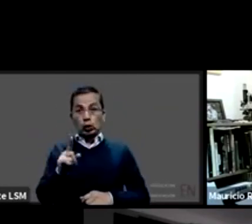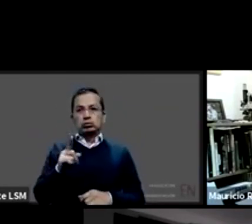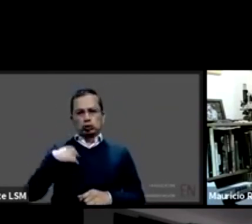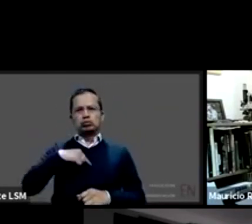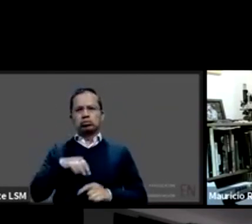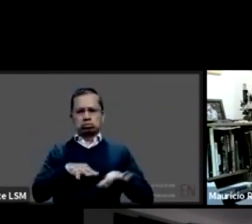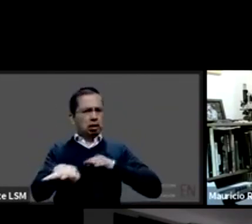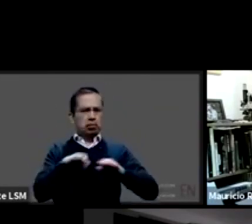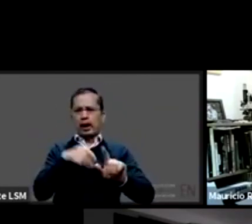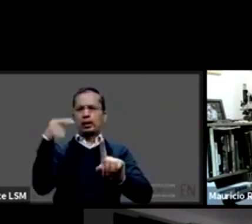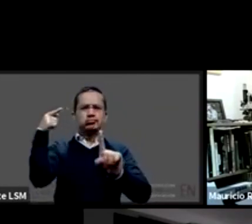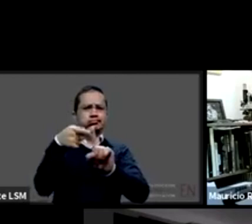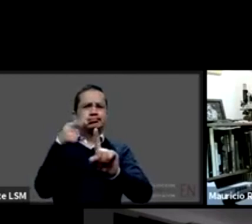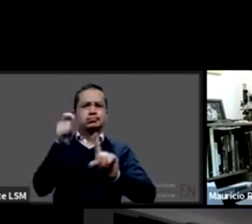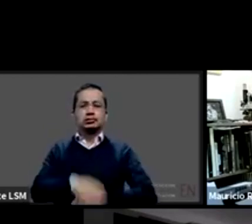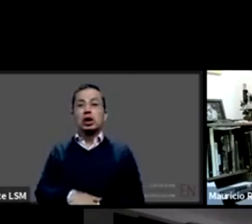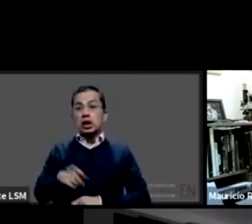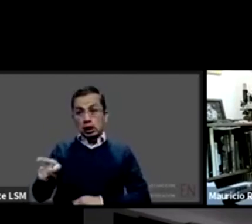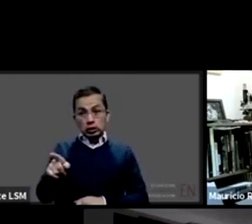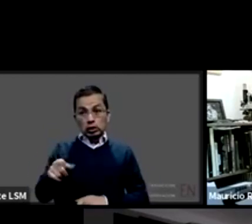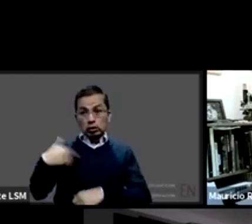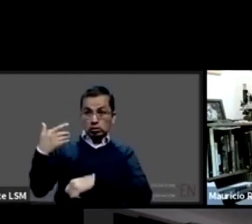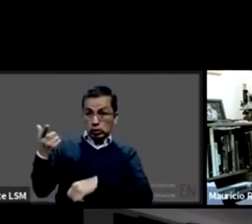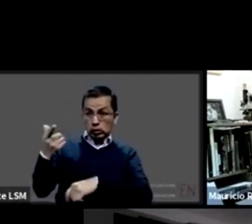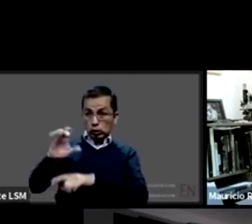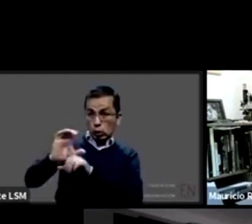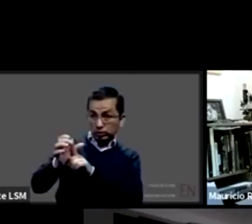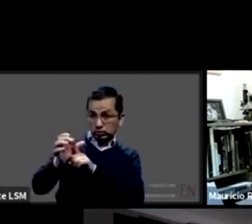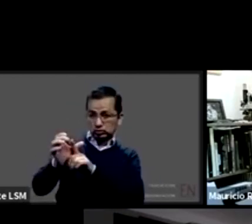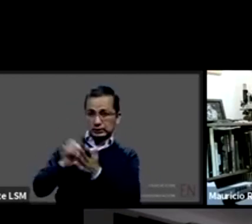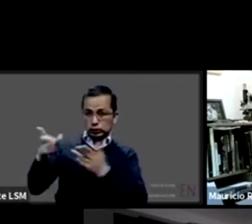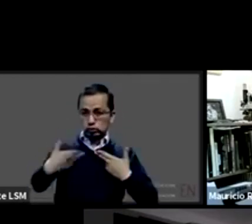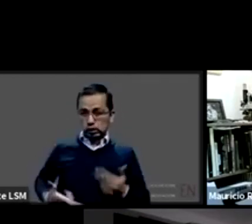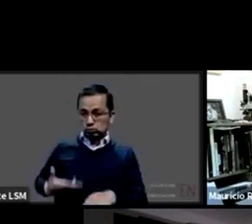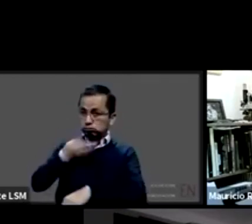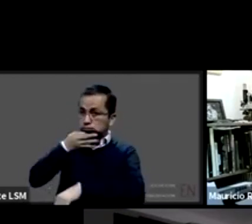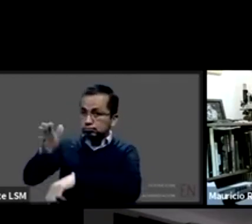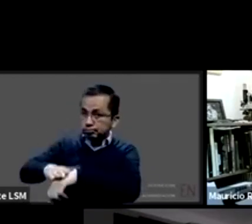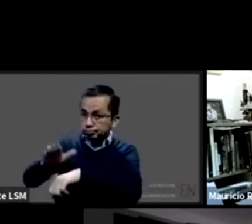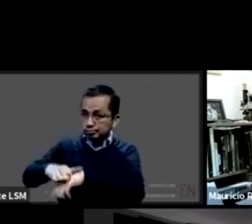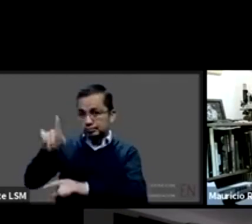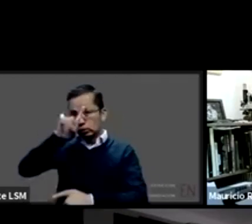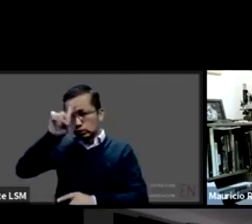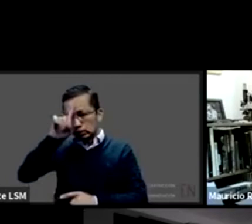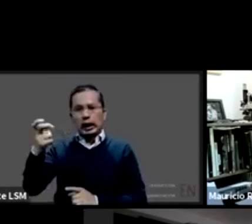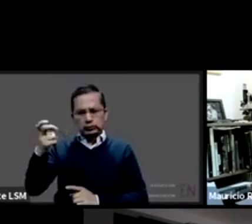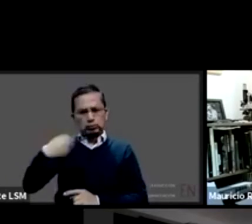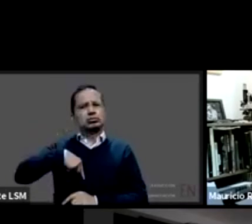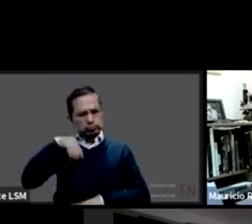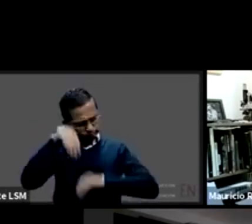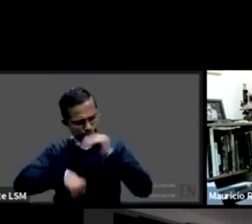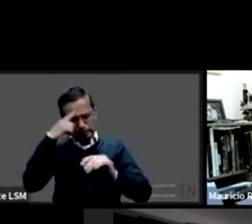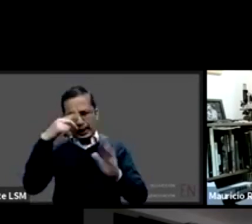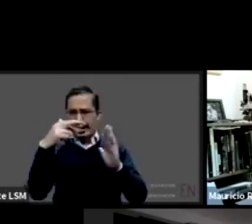el documento que a través de escorsa junto con el trabajo de de